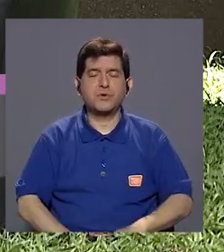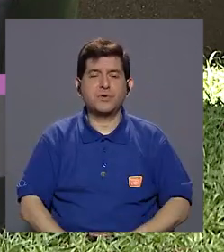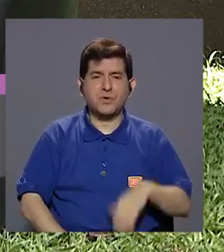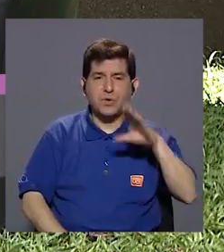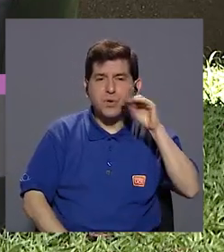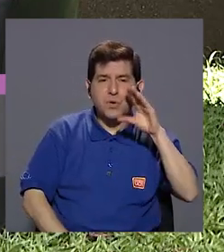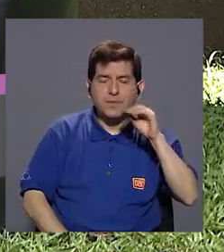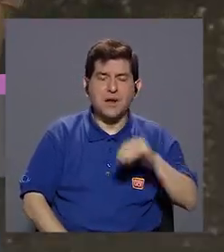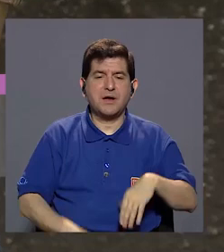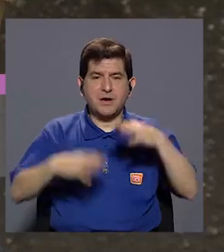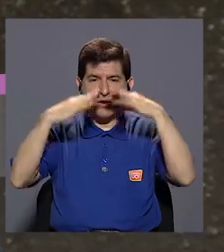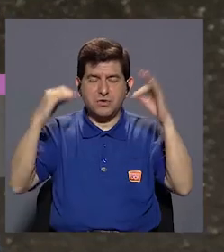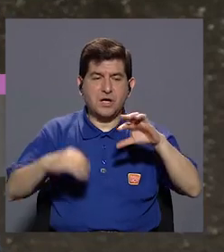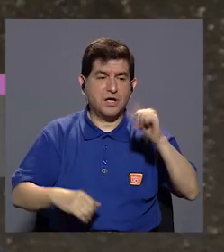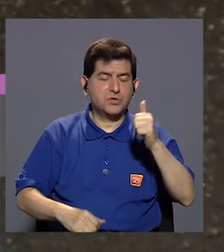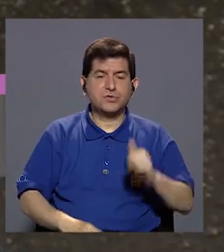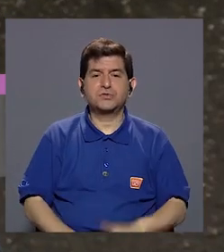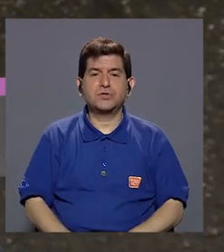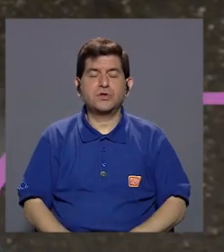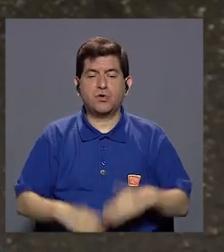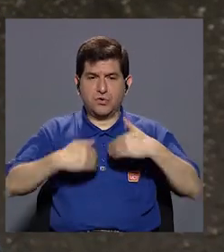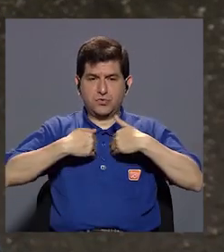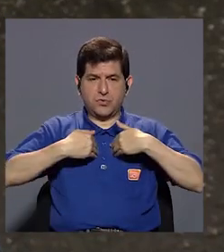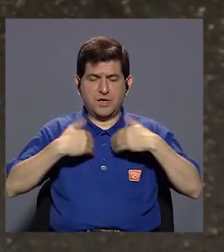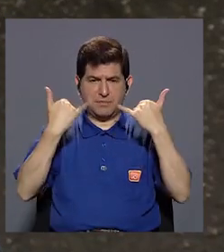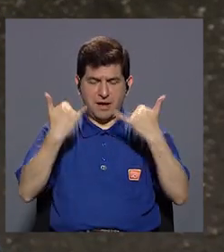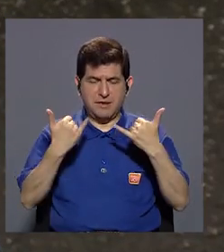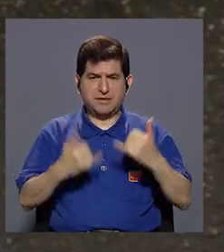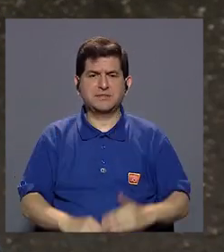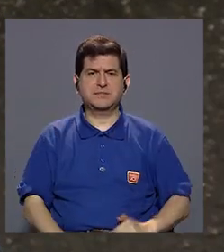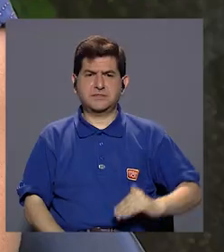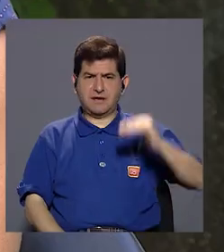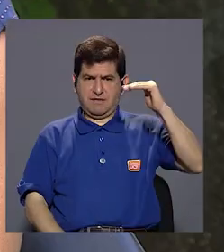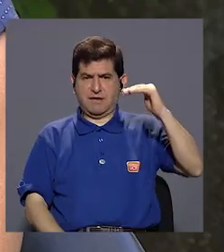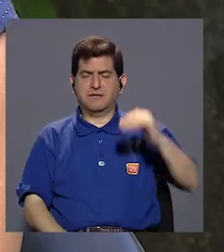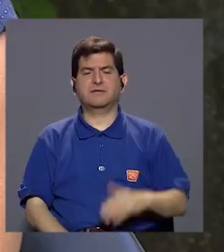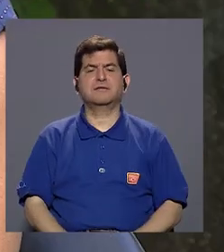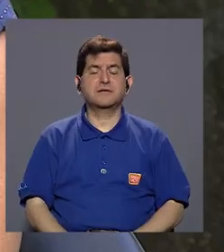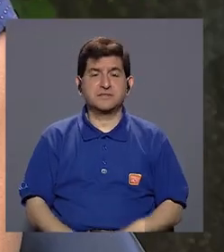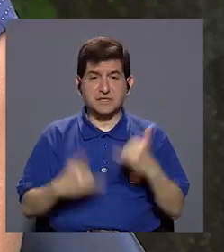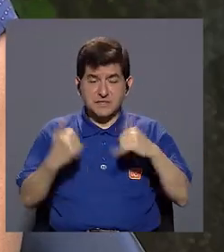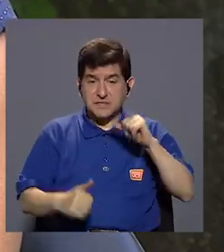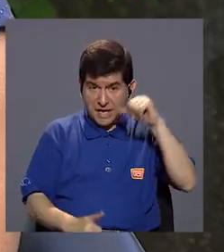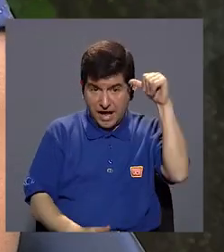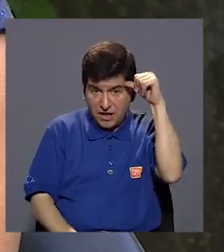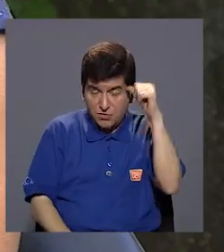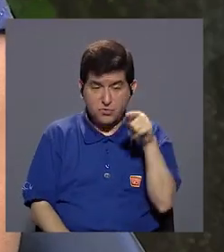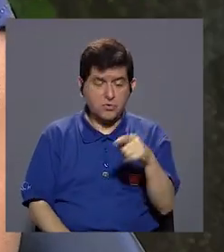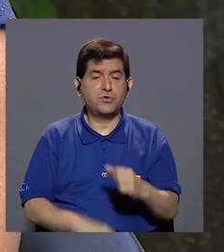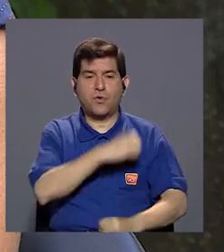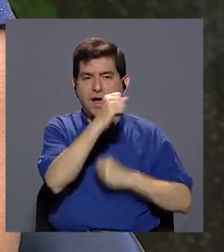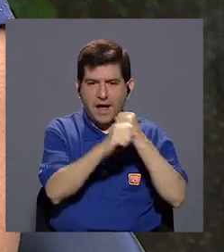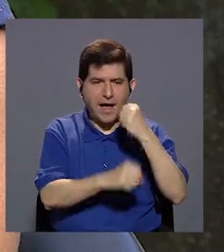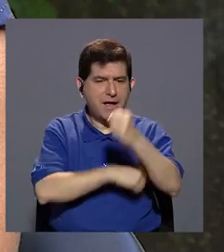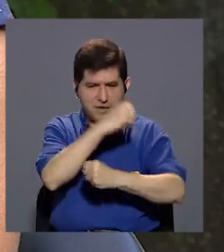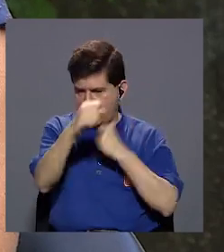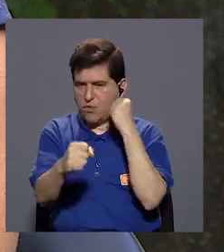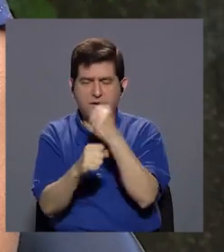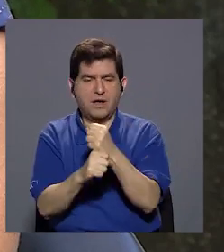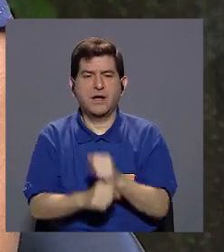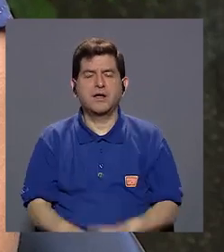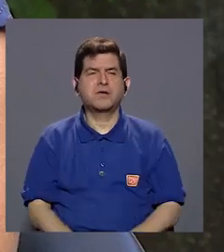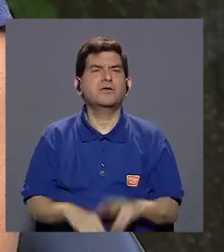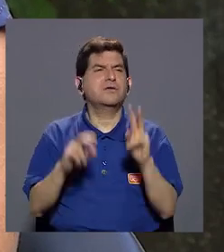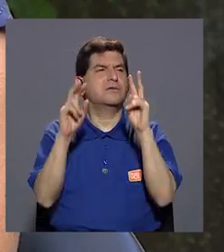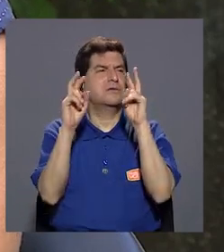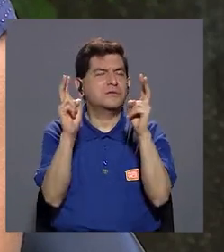mascotas, ¿ya adultas? Adultos, sí, lo que se recomienda es hacerlo anual. Más que todo es como